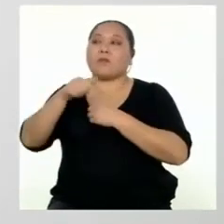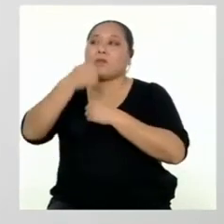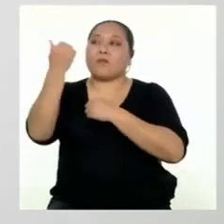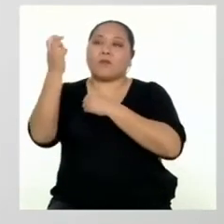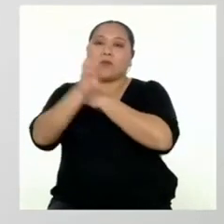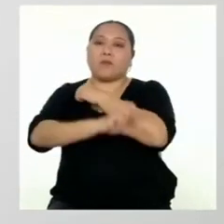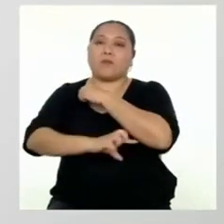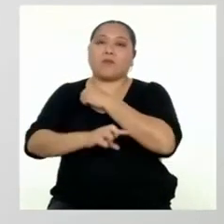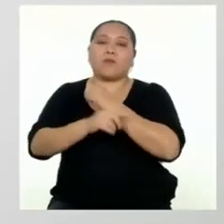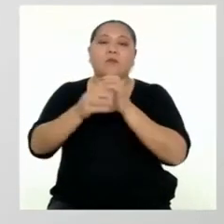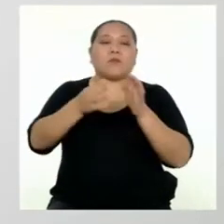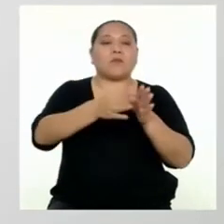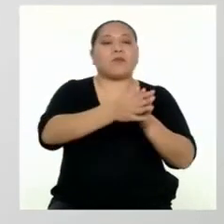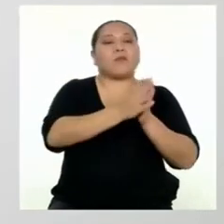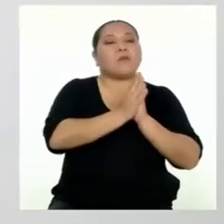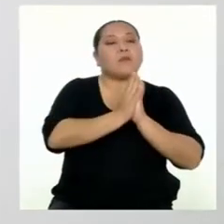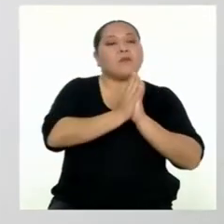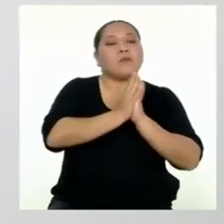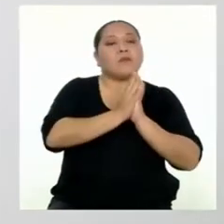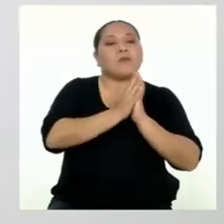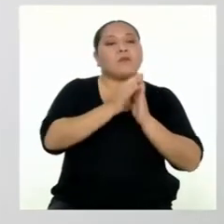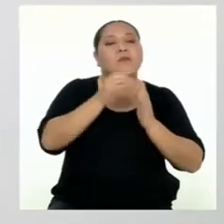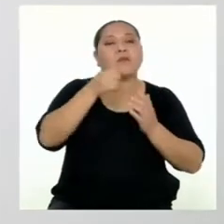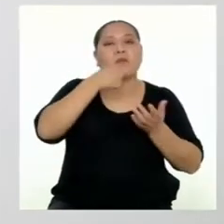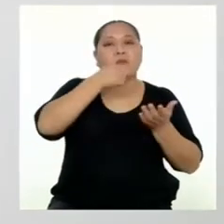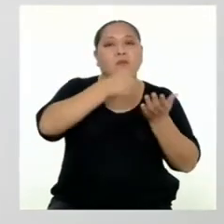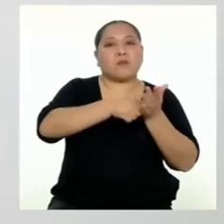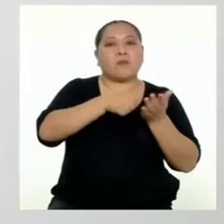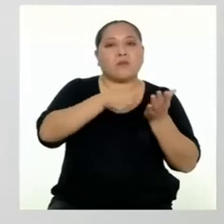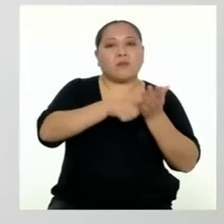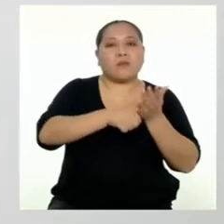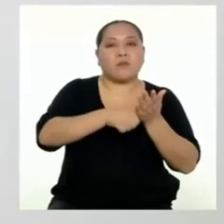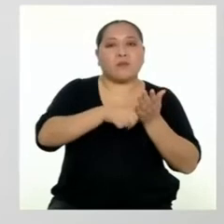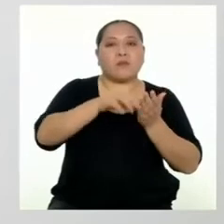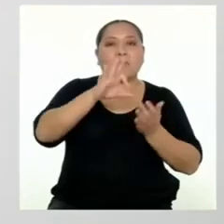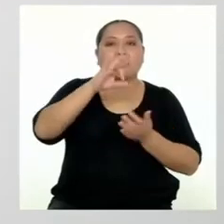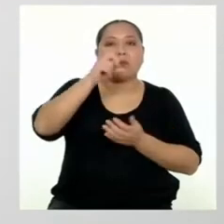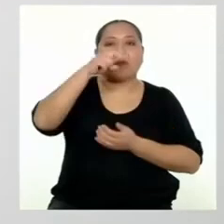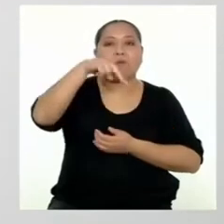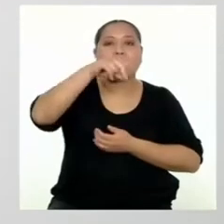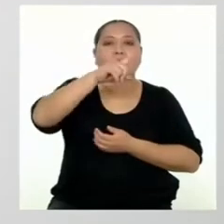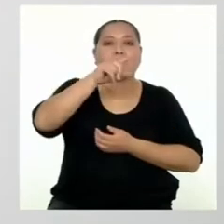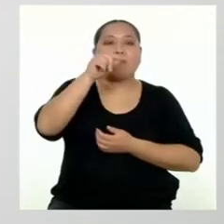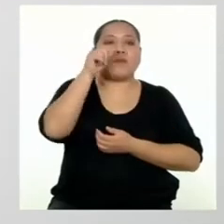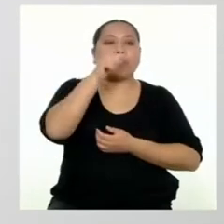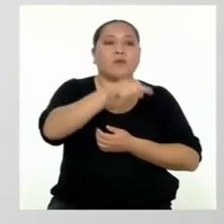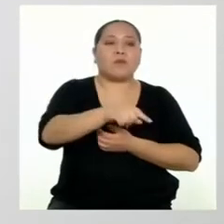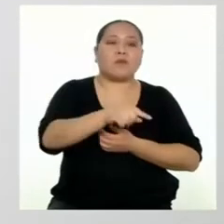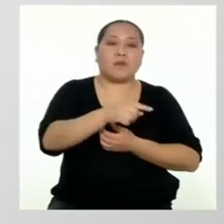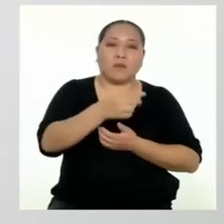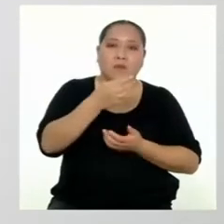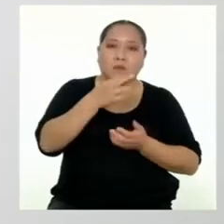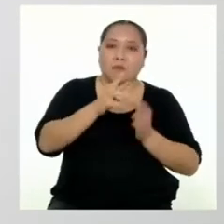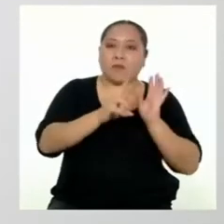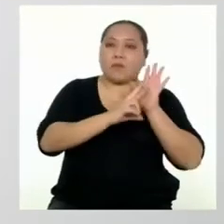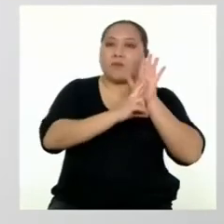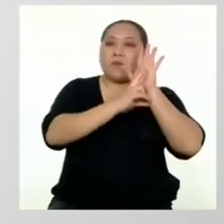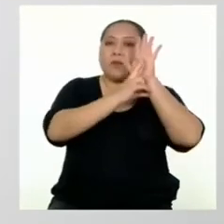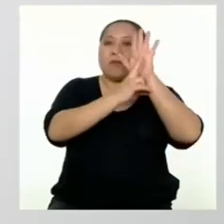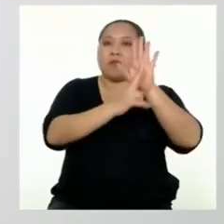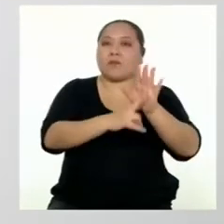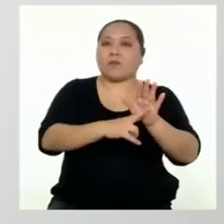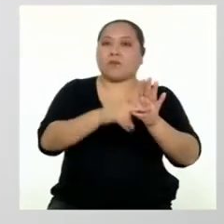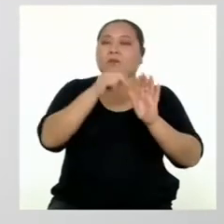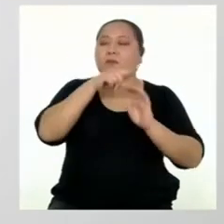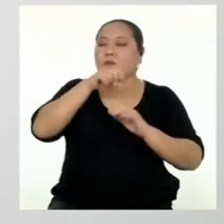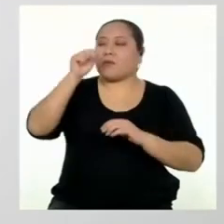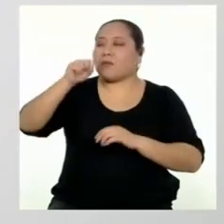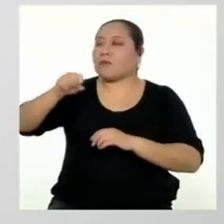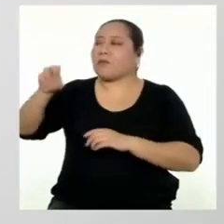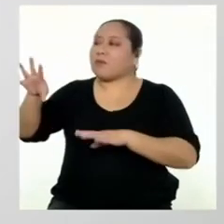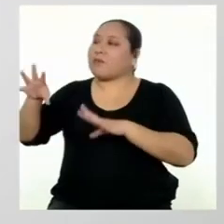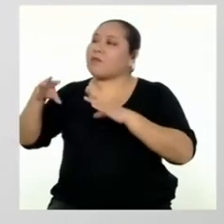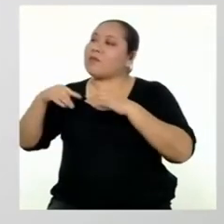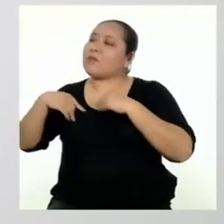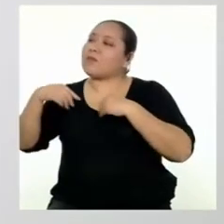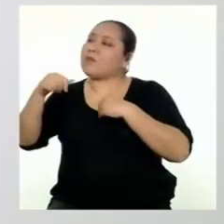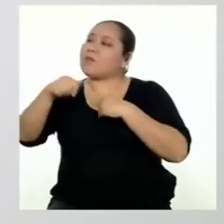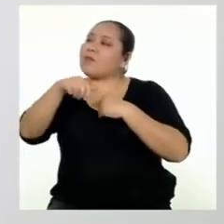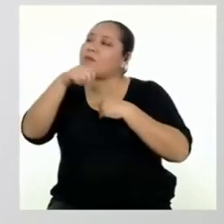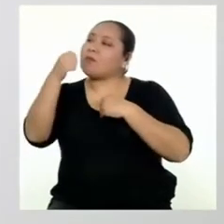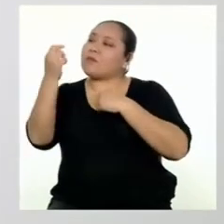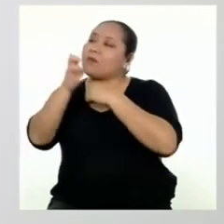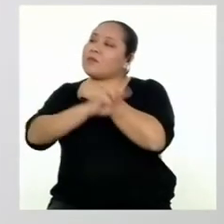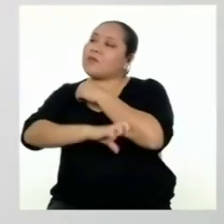entidad financiera que será tu garante. Y así se asegura la operación frente a la empresa